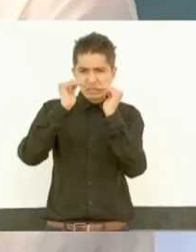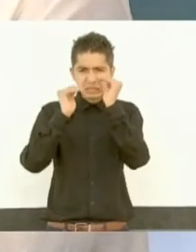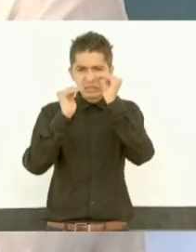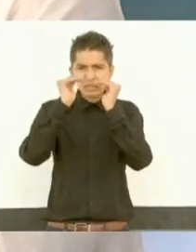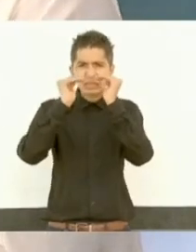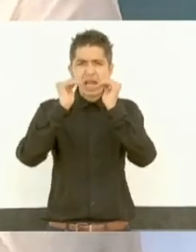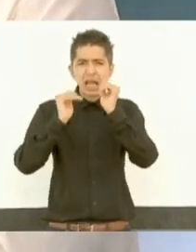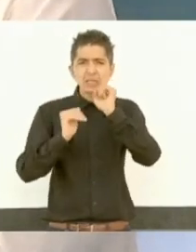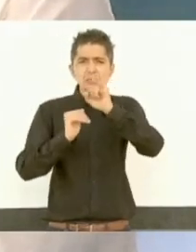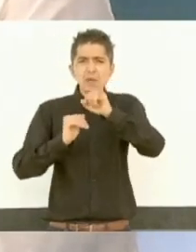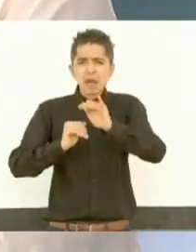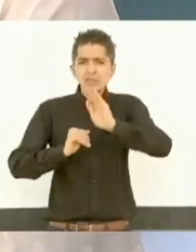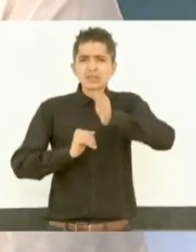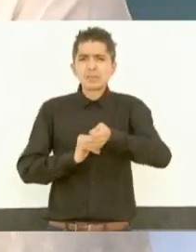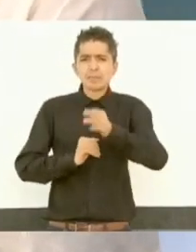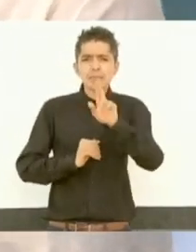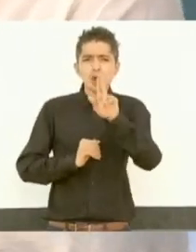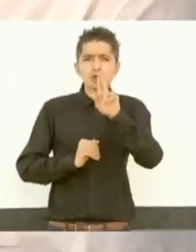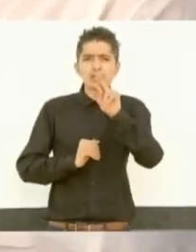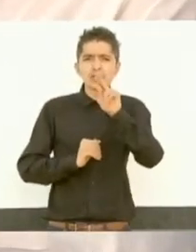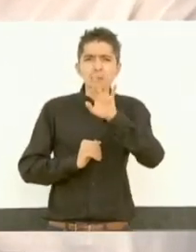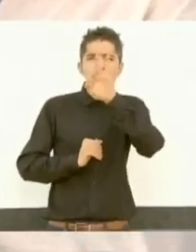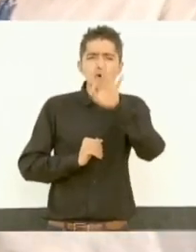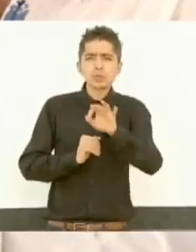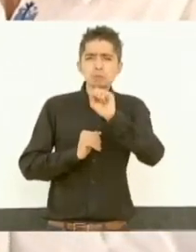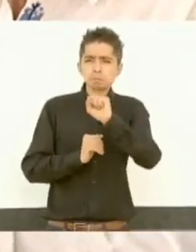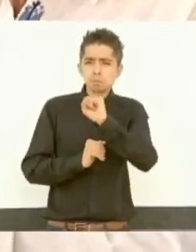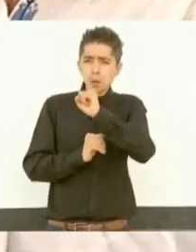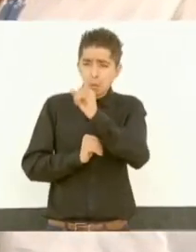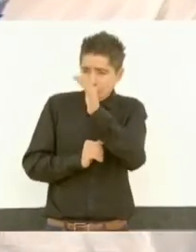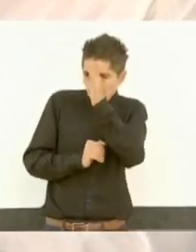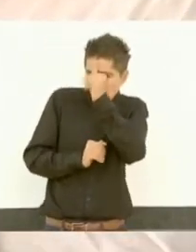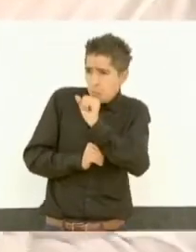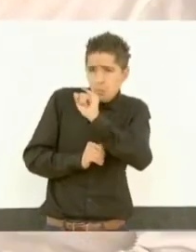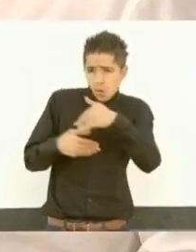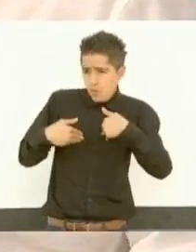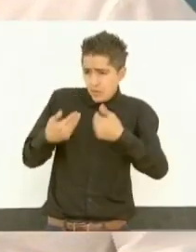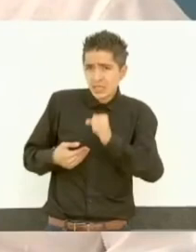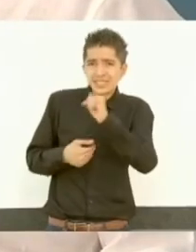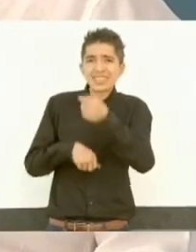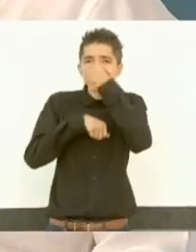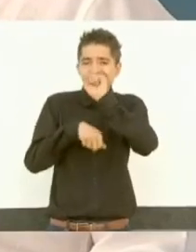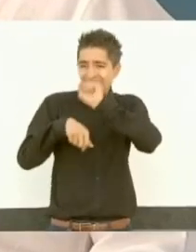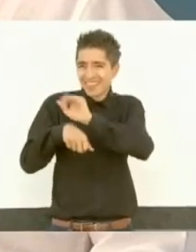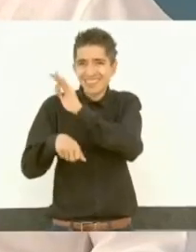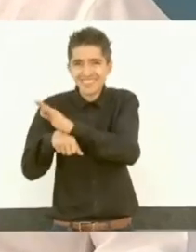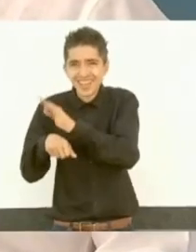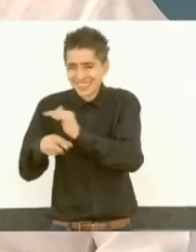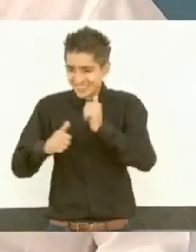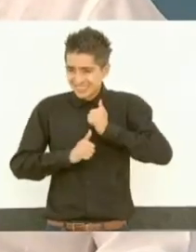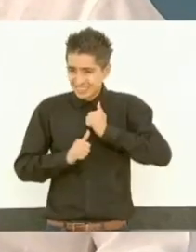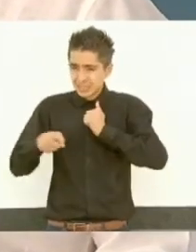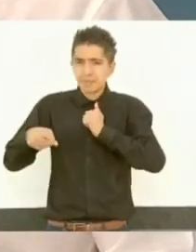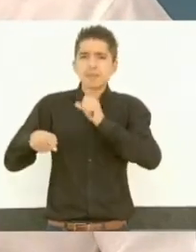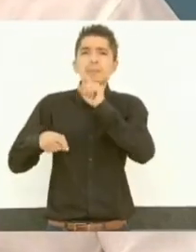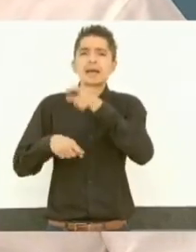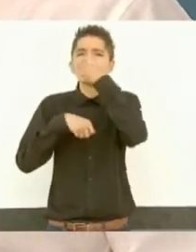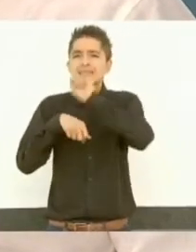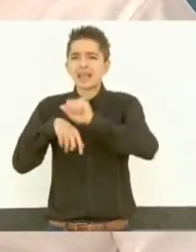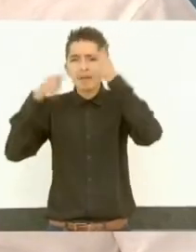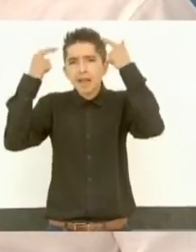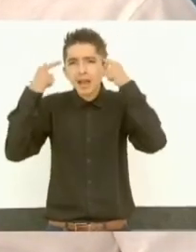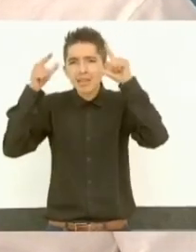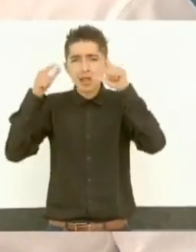aceptación, con más de 80 por ciento de aprobación, la Secretaría de la defensa y la Secretaría de Marina.